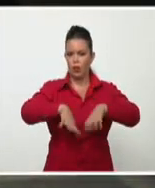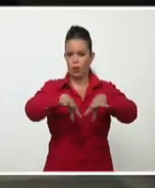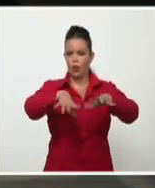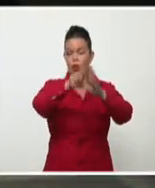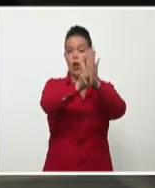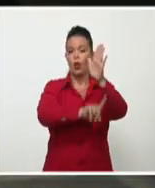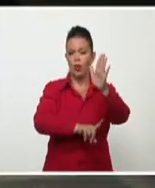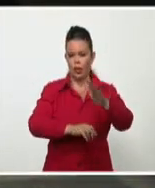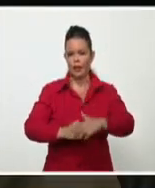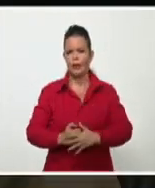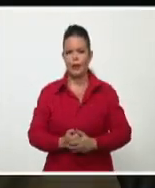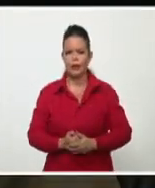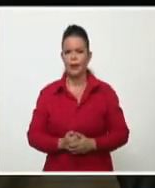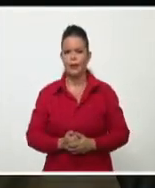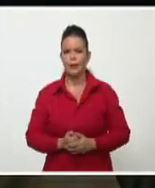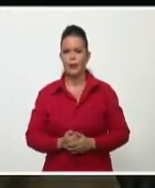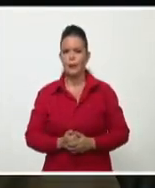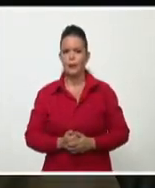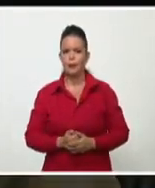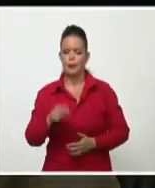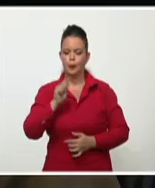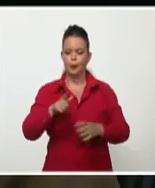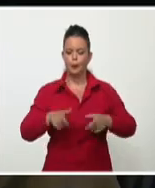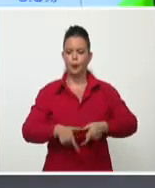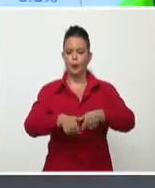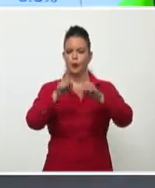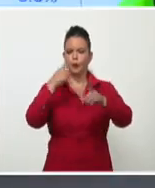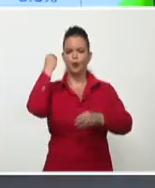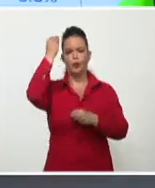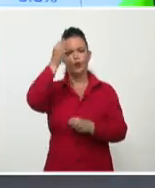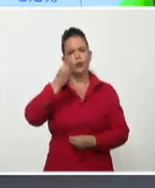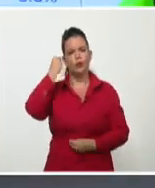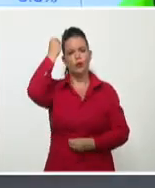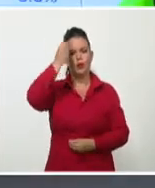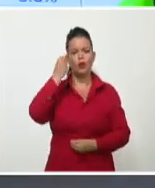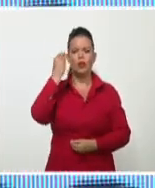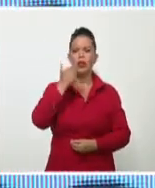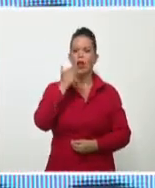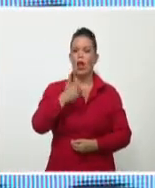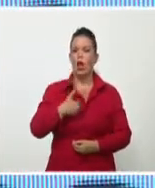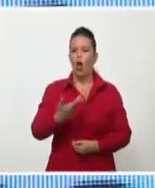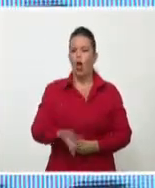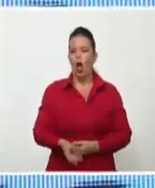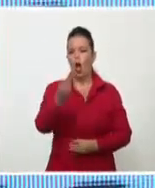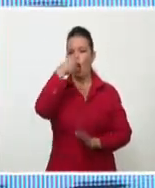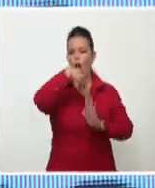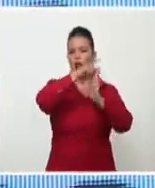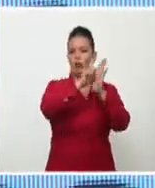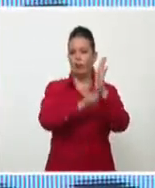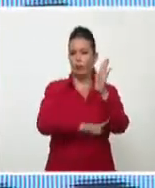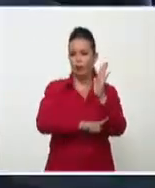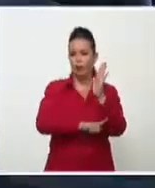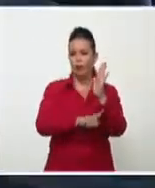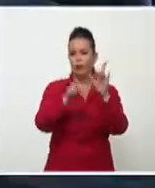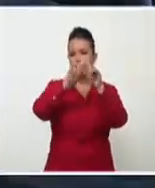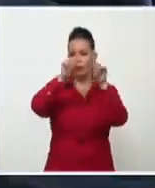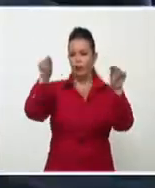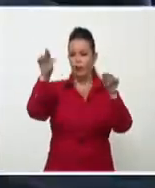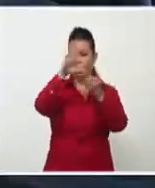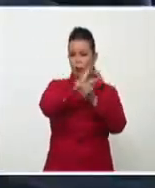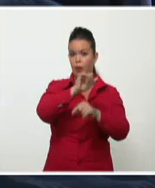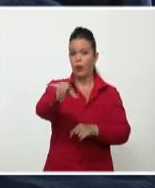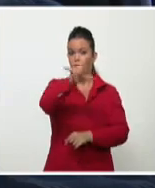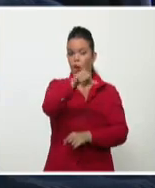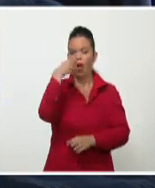Esta sesión examinó el comportamiento del consumo de electricidad en el país y a la vez analizó las